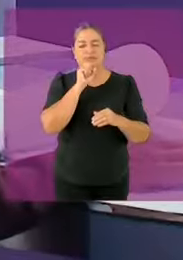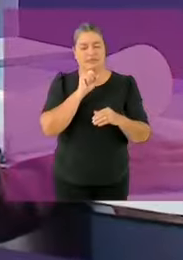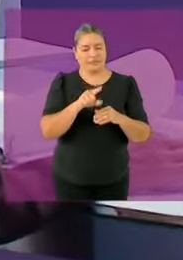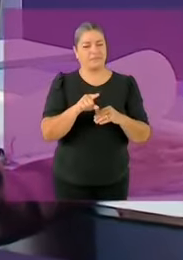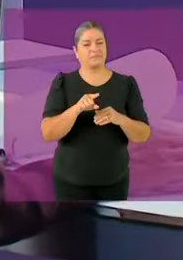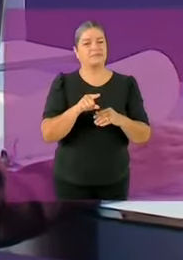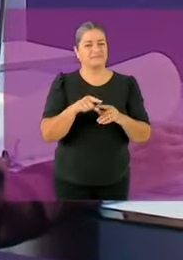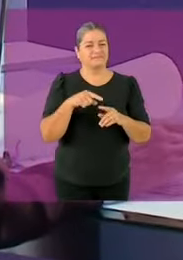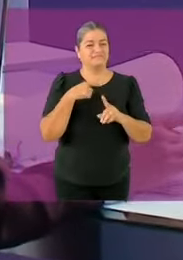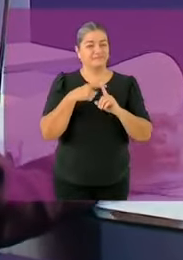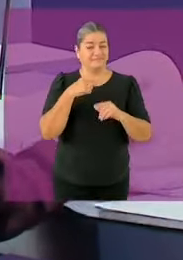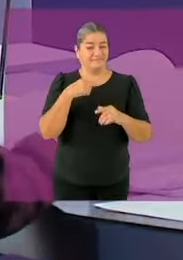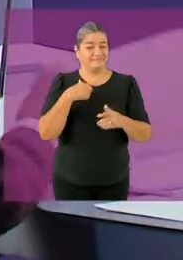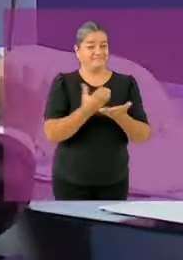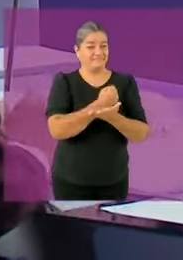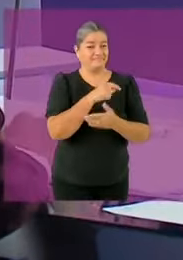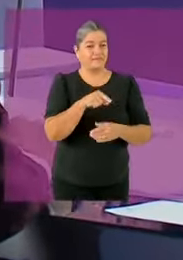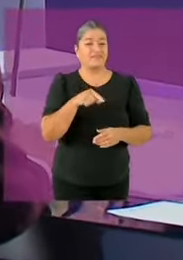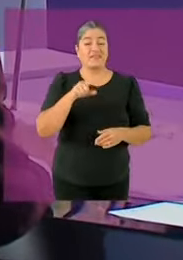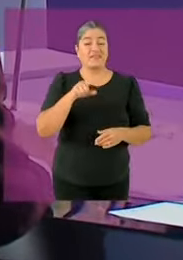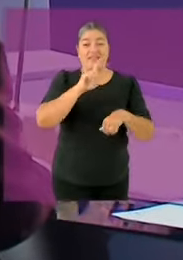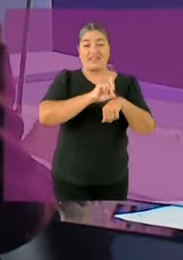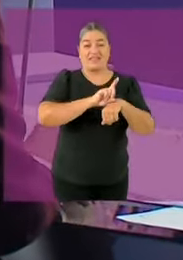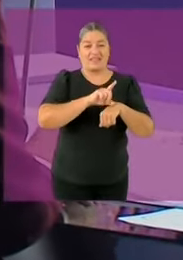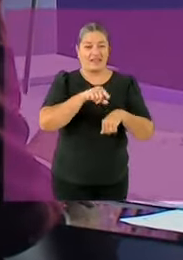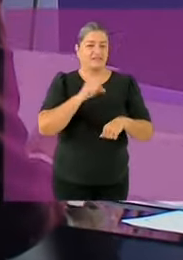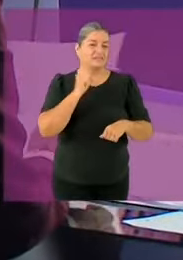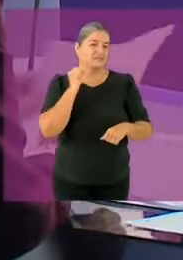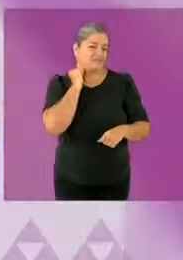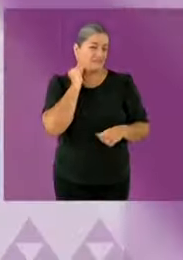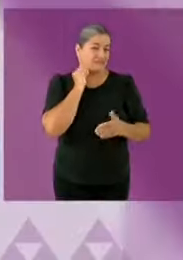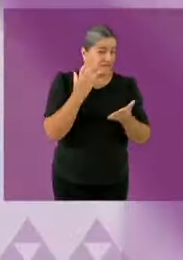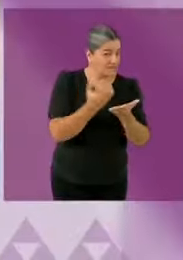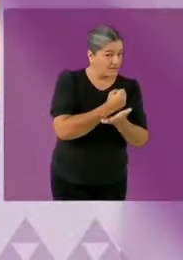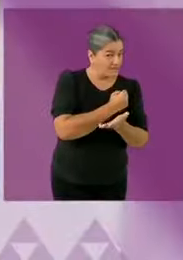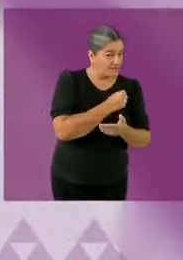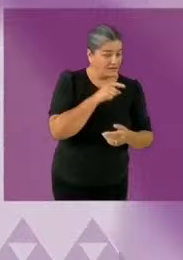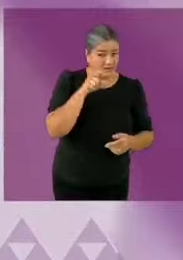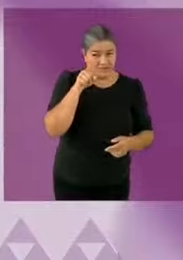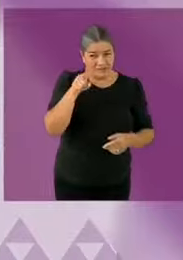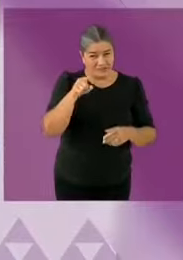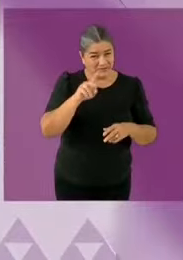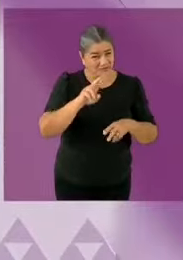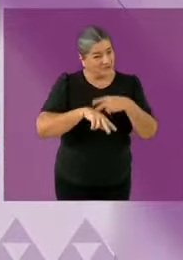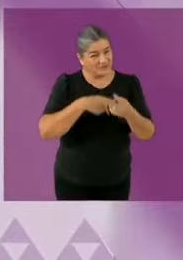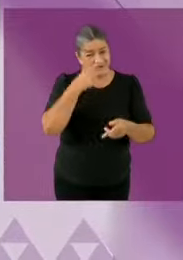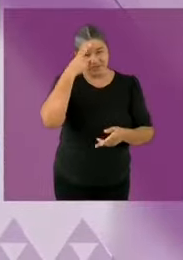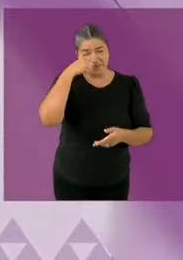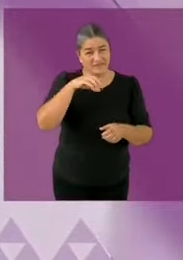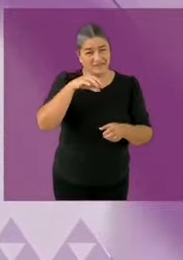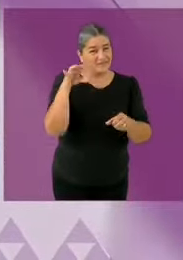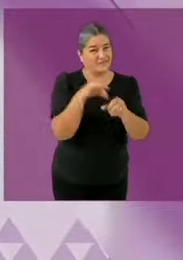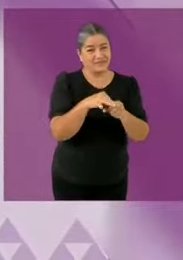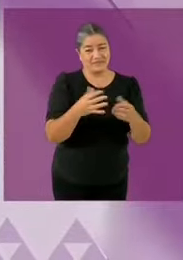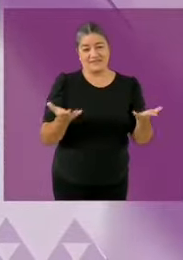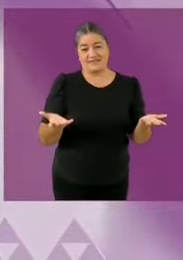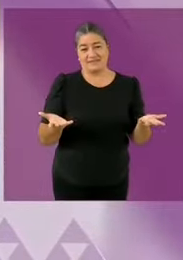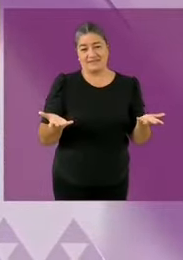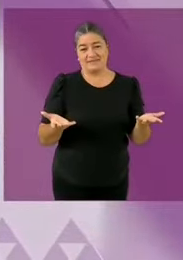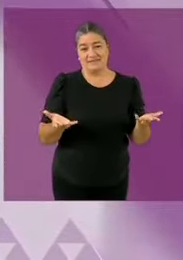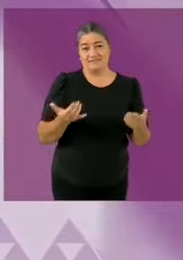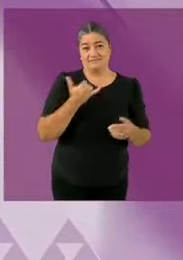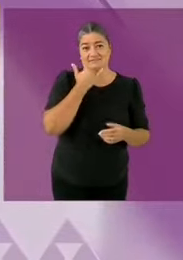el día que se votó en el Senado usted faltó a la sesión candidata decirle que yo voté a favor de que se prohibieran las terapias de